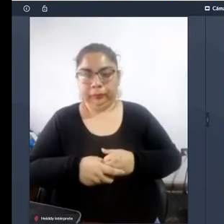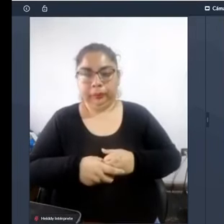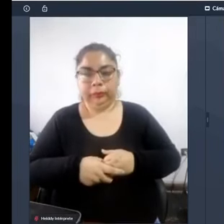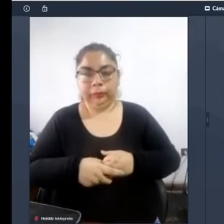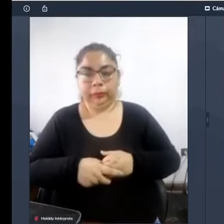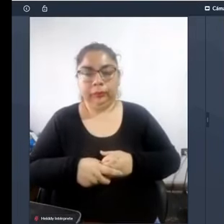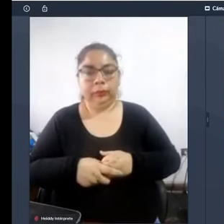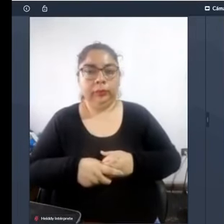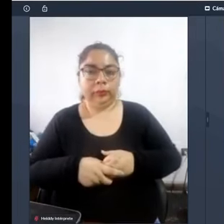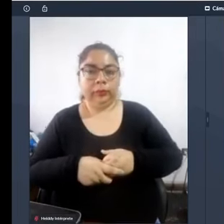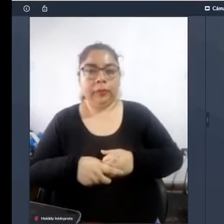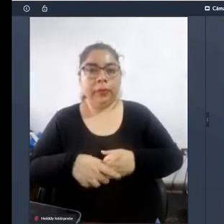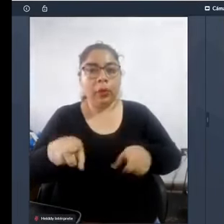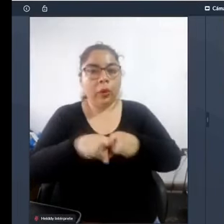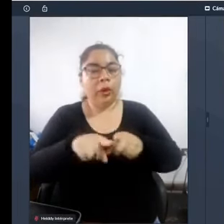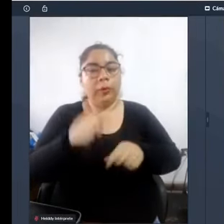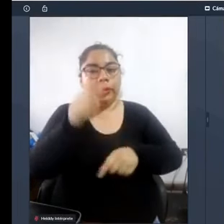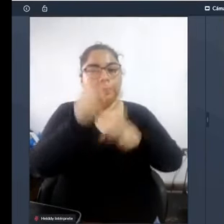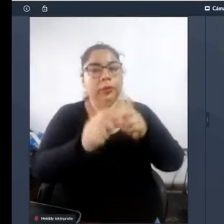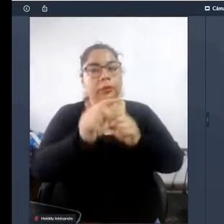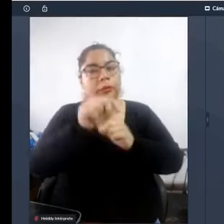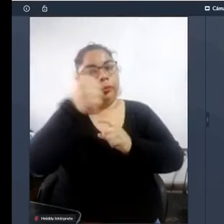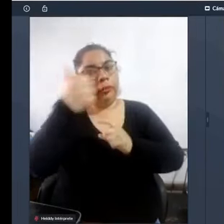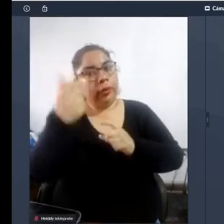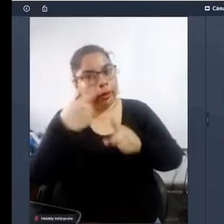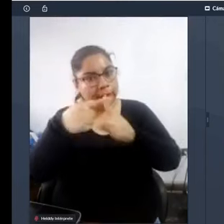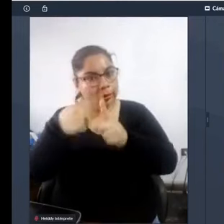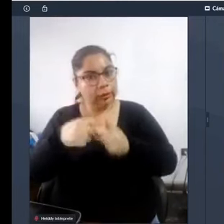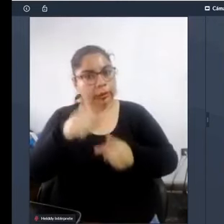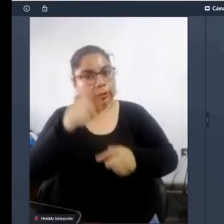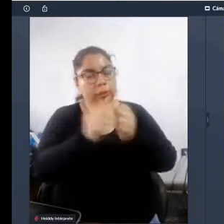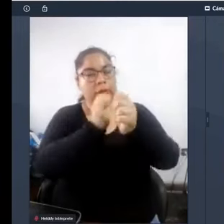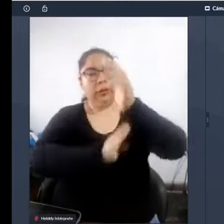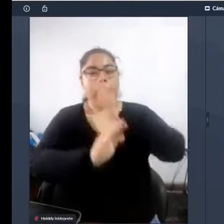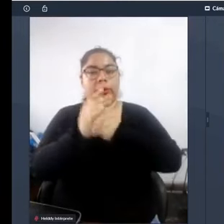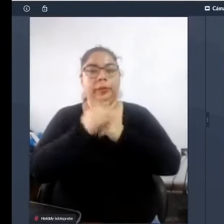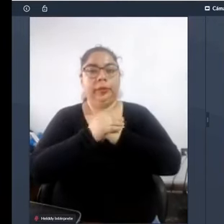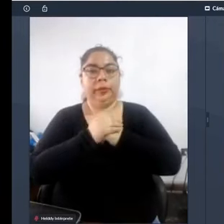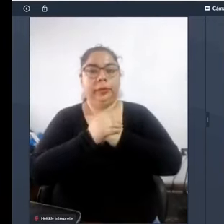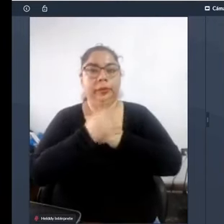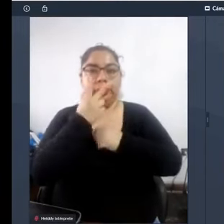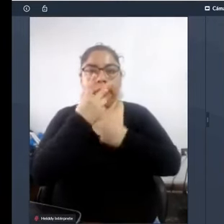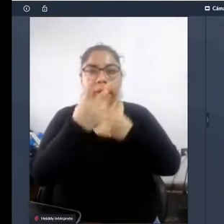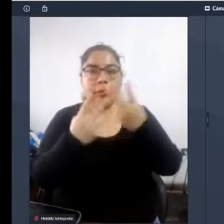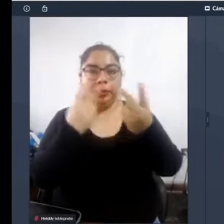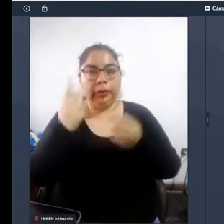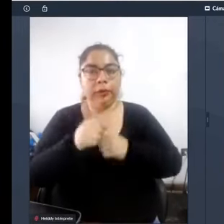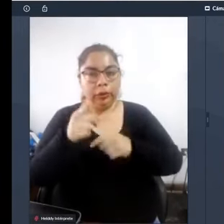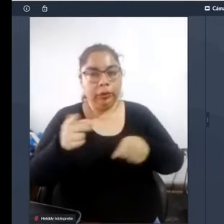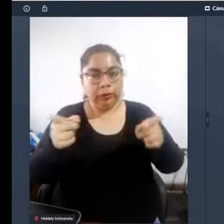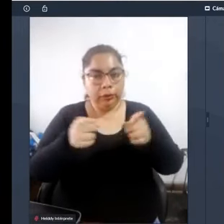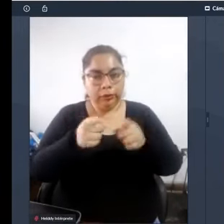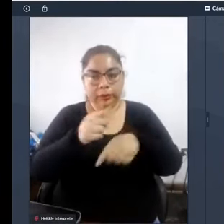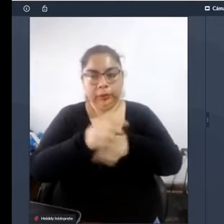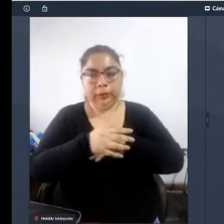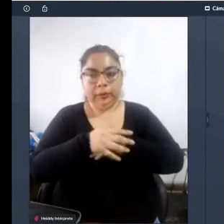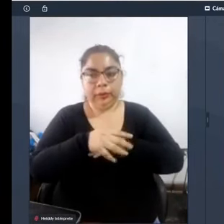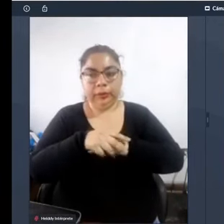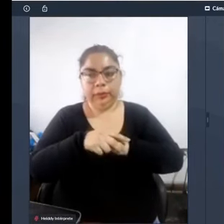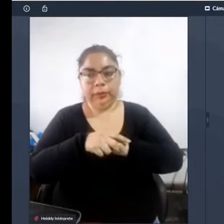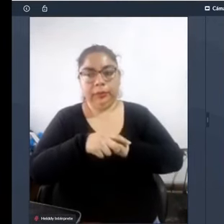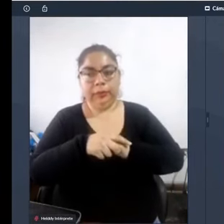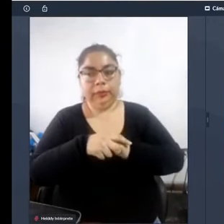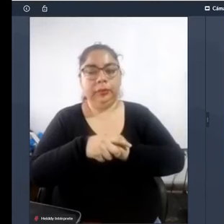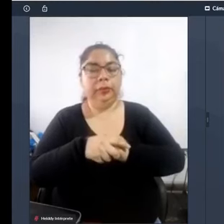las personas con mayor razón para personas con discapacidad veamos es muy posible que los experimentos que se vienen haciendo hasta